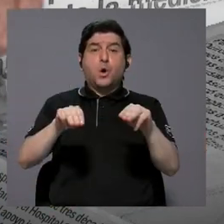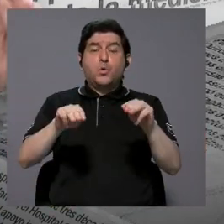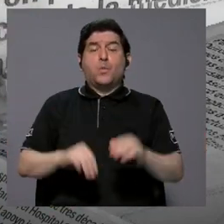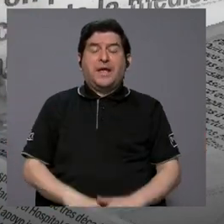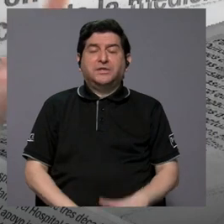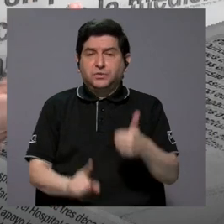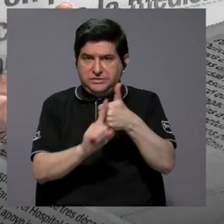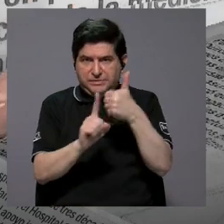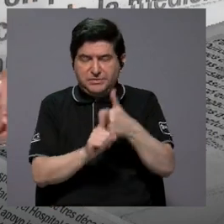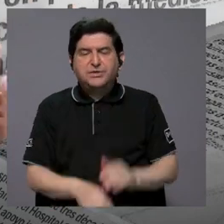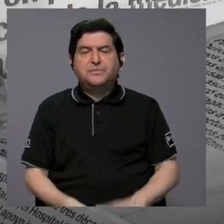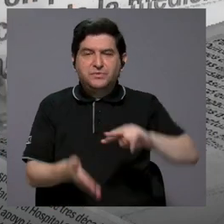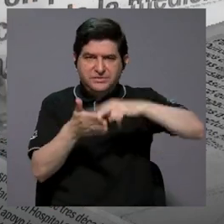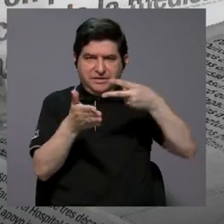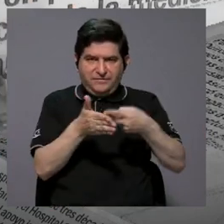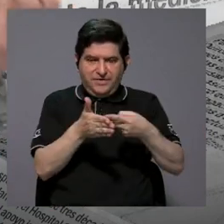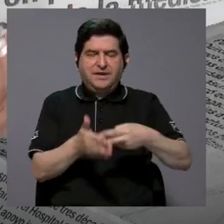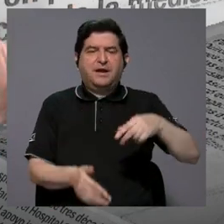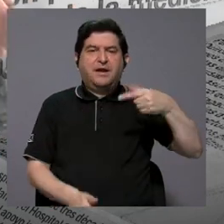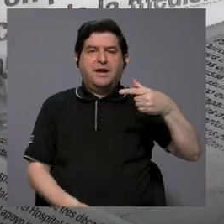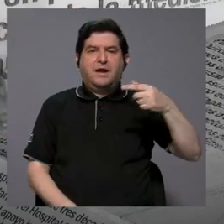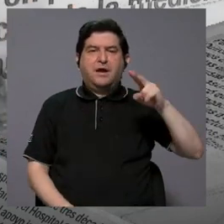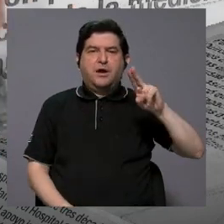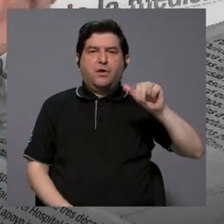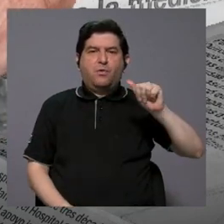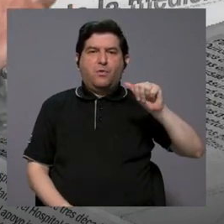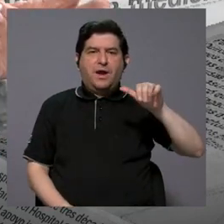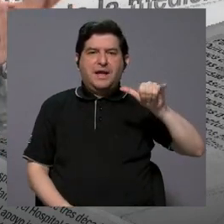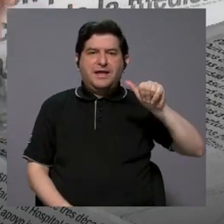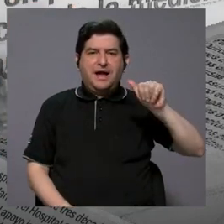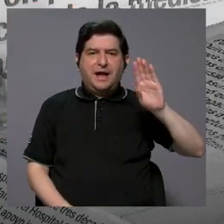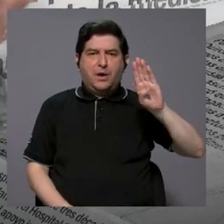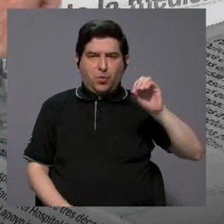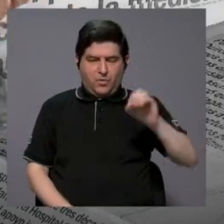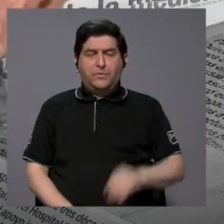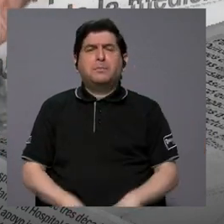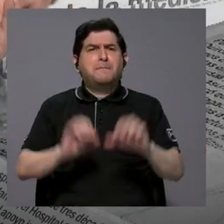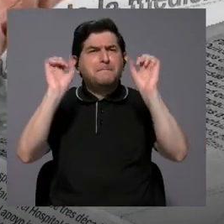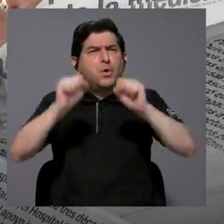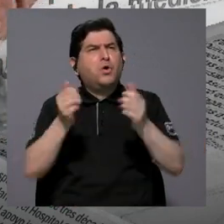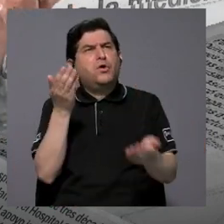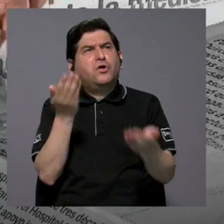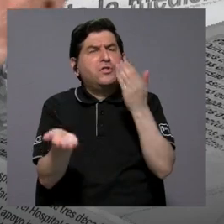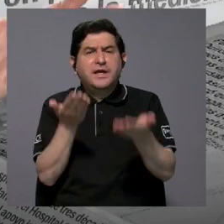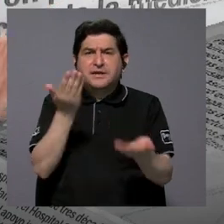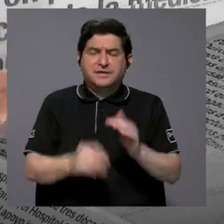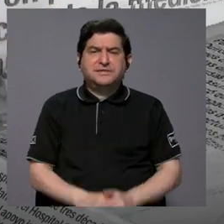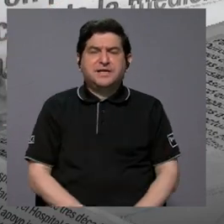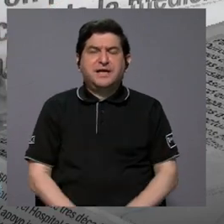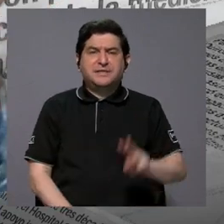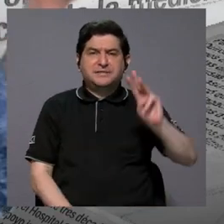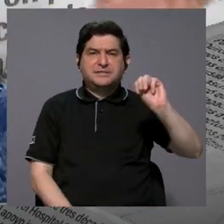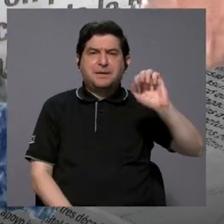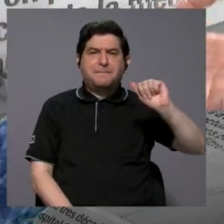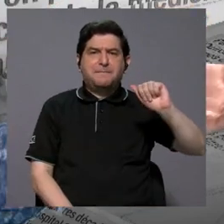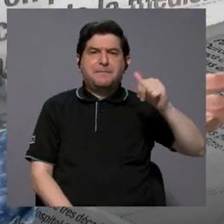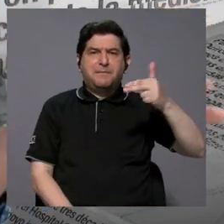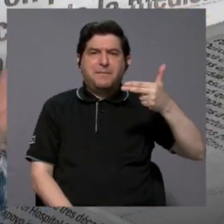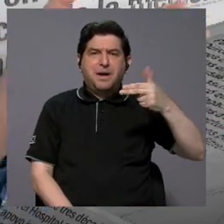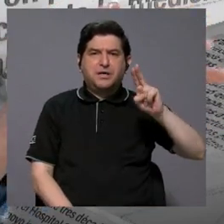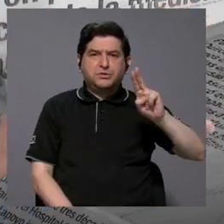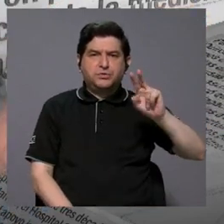como es Guayabo, y que se podría casi comparar con Machu Picchu, con sus